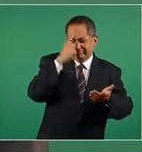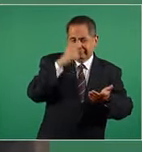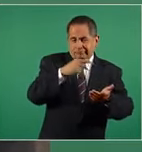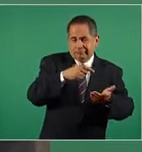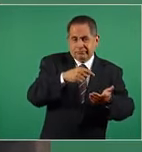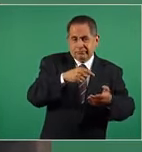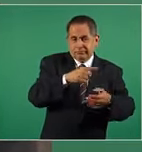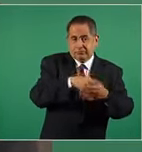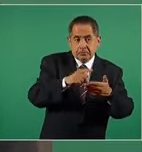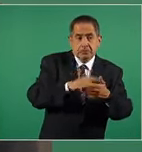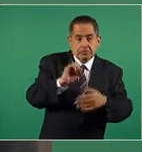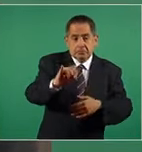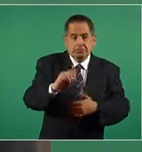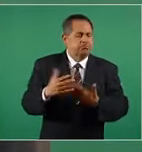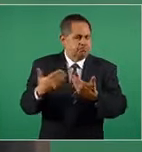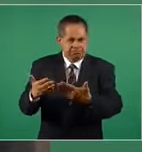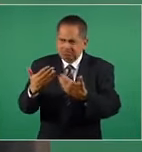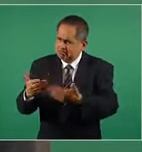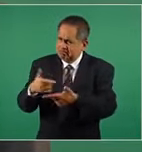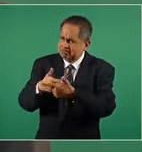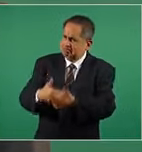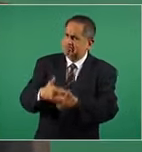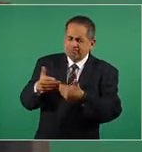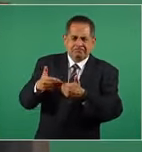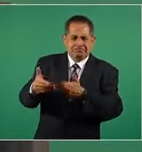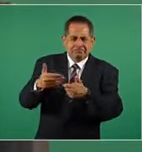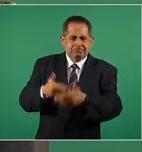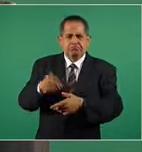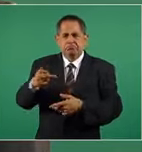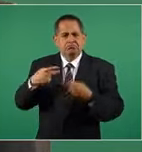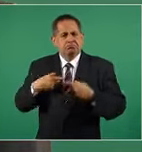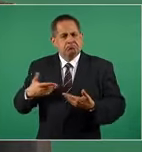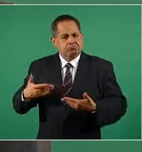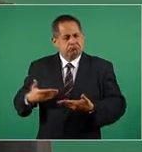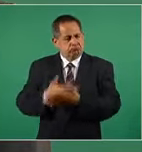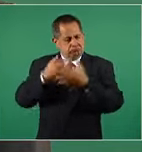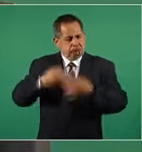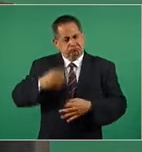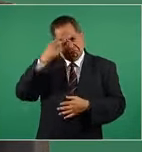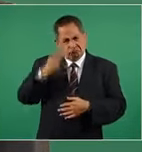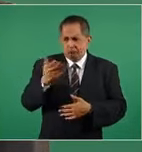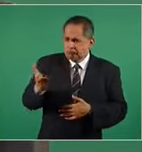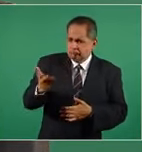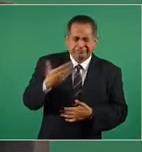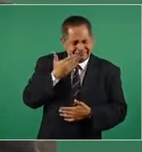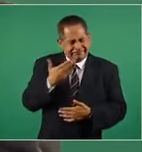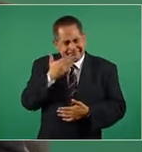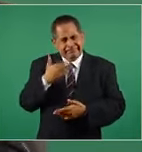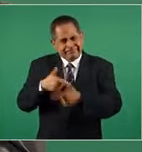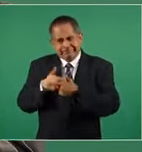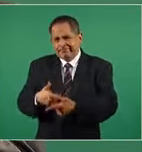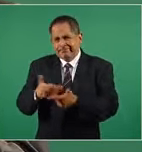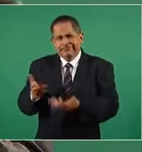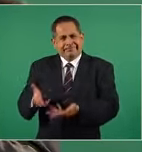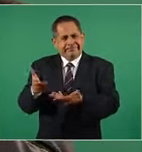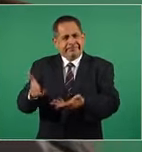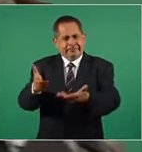Y actuaron muy bien, como muy buenos ciudadanos y están